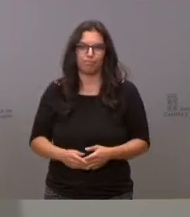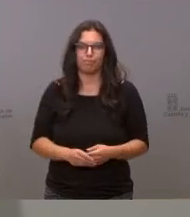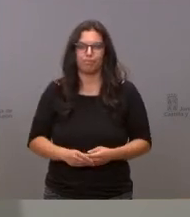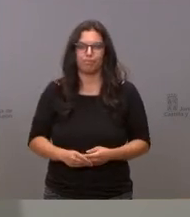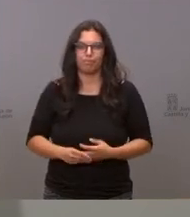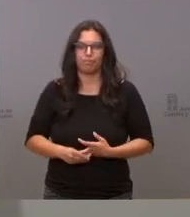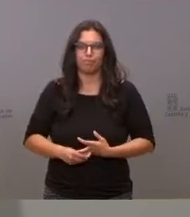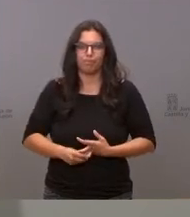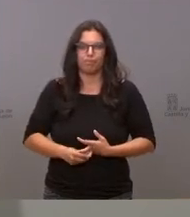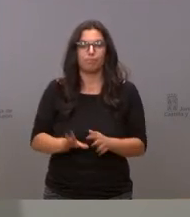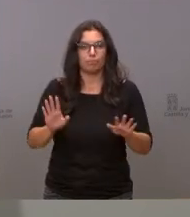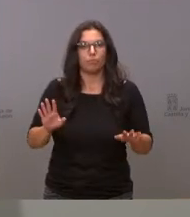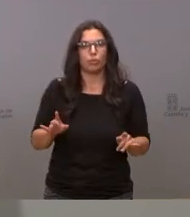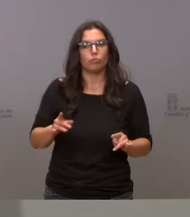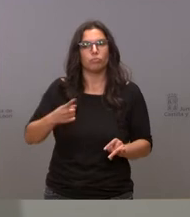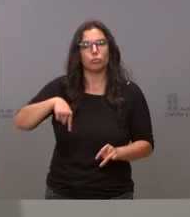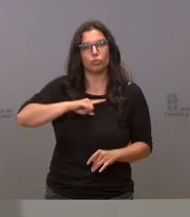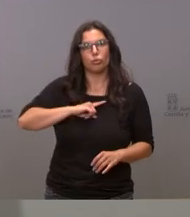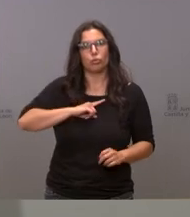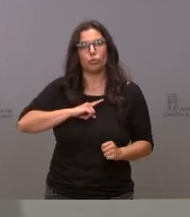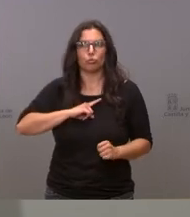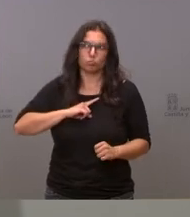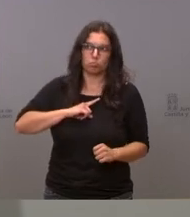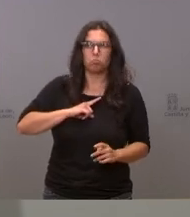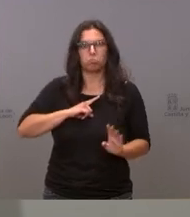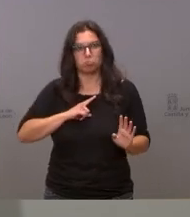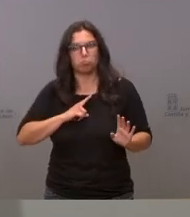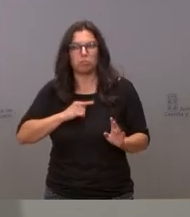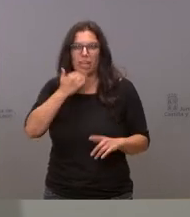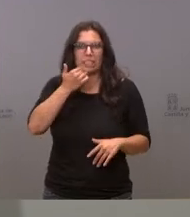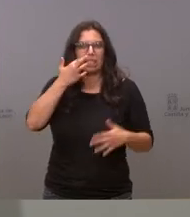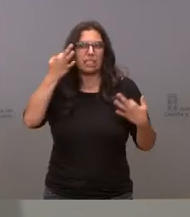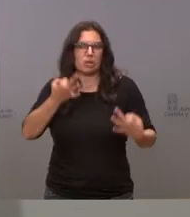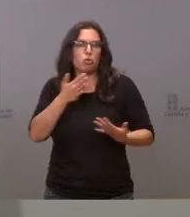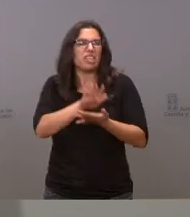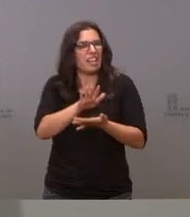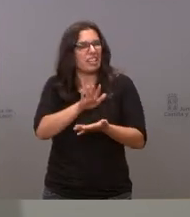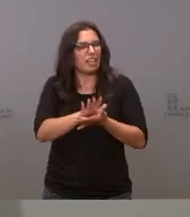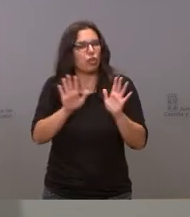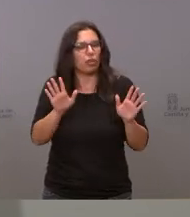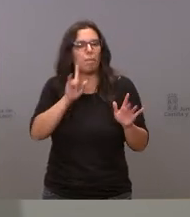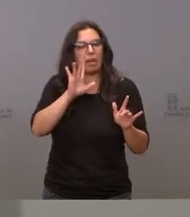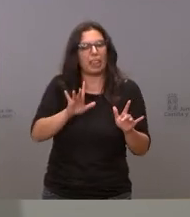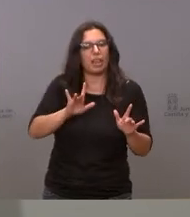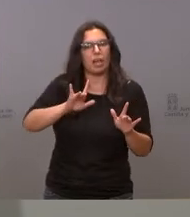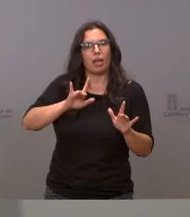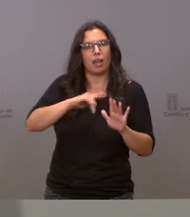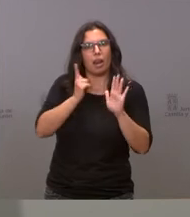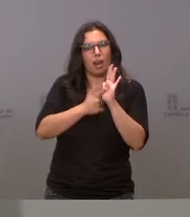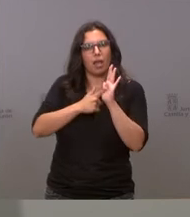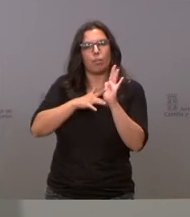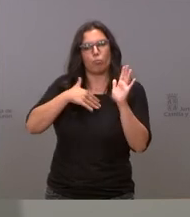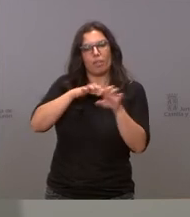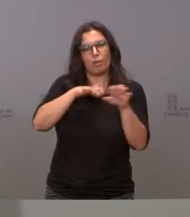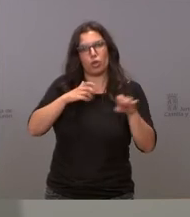pero nosotros estamos razonablemente seguros razonablemente tranquilos de que vamos a alcanzar una